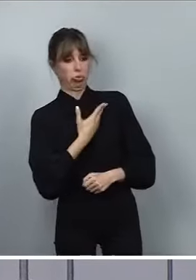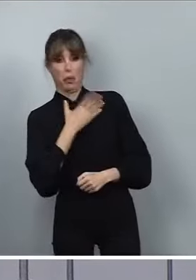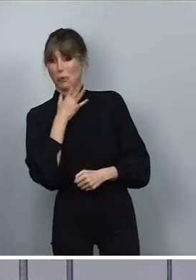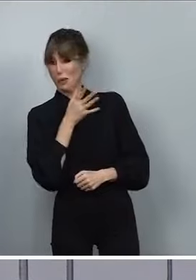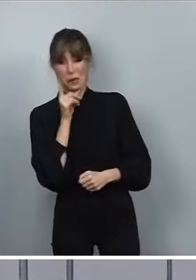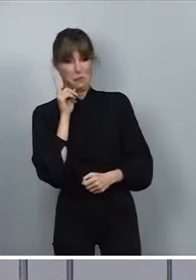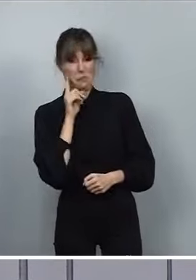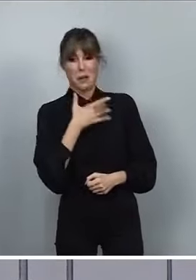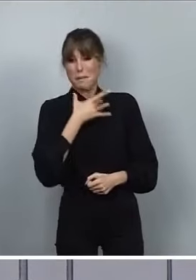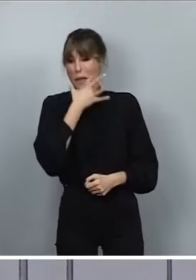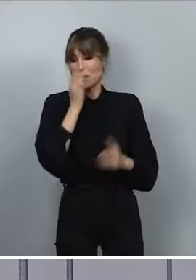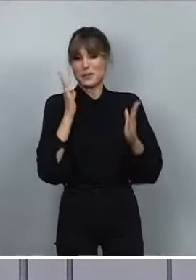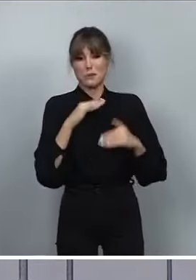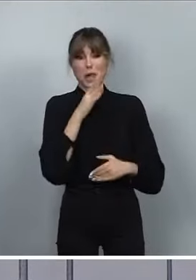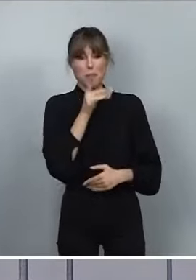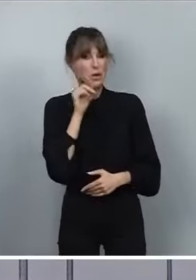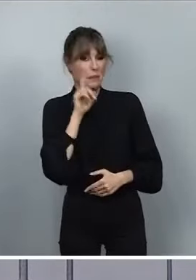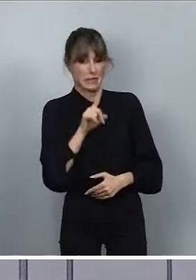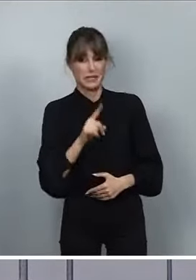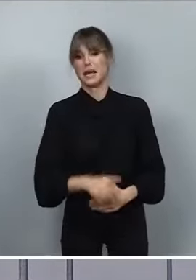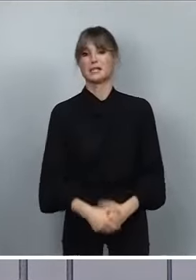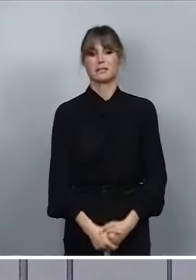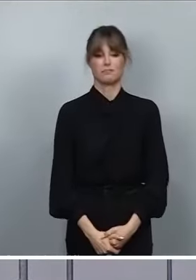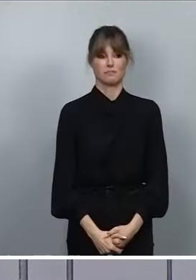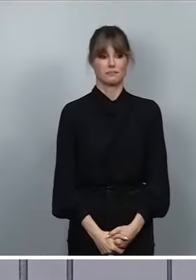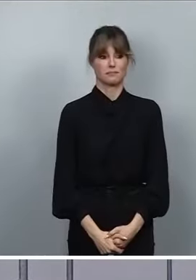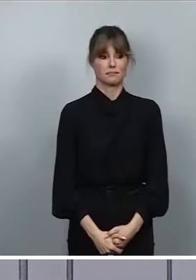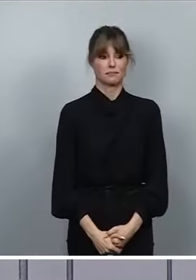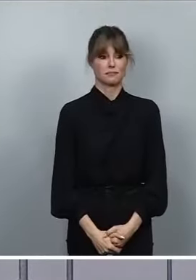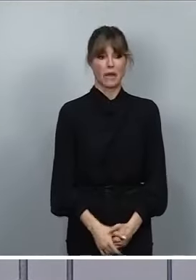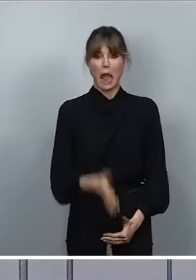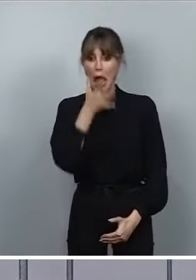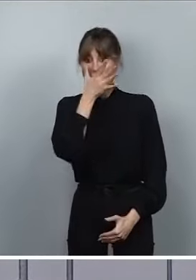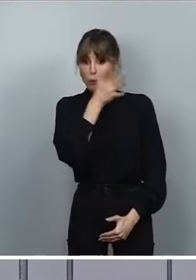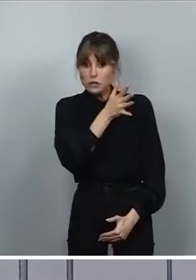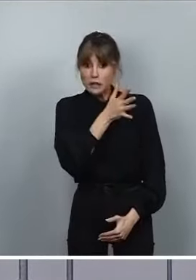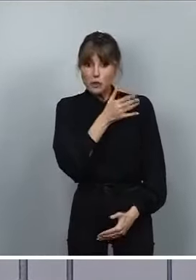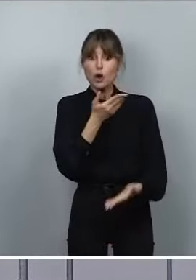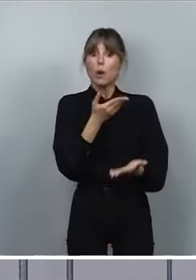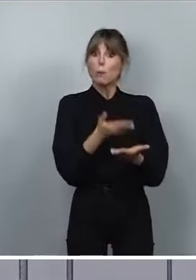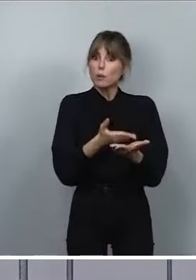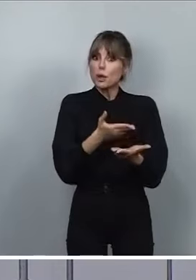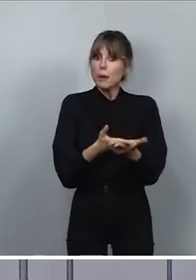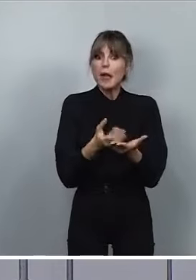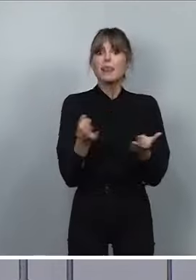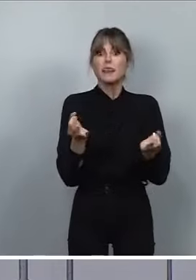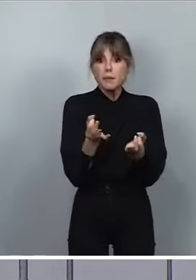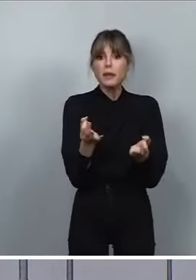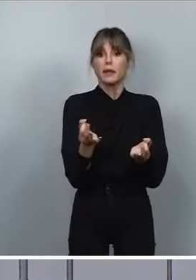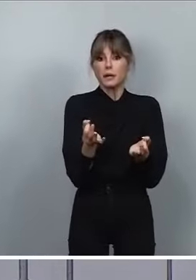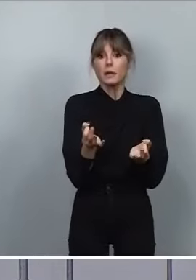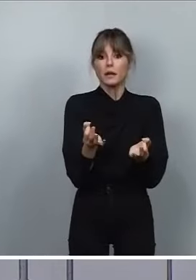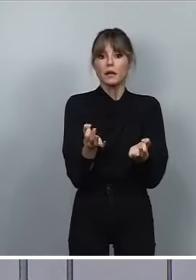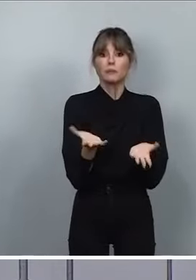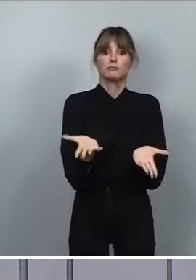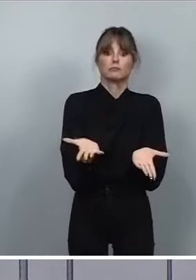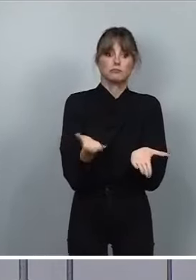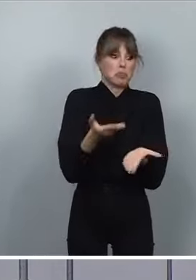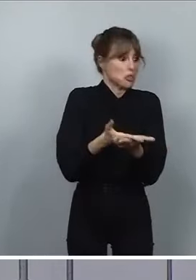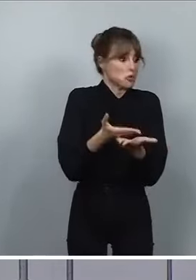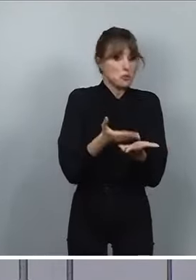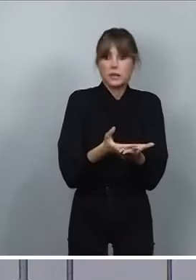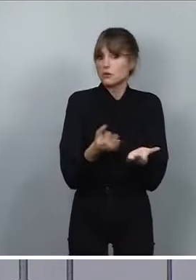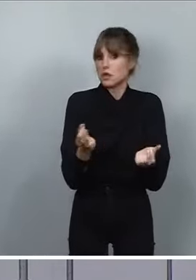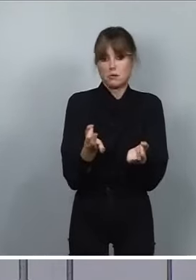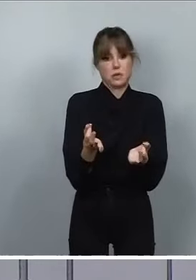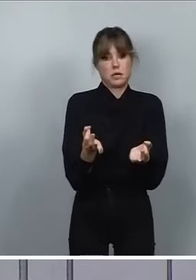mentiras absolutas. Porque una acusación tiene que llevar consigo una muestra, una prueba, un documento.